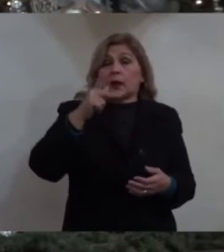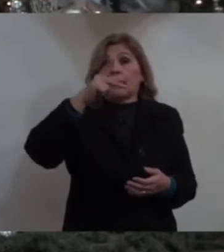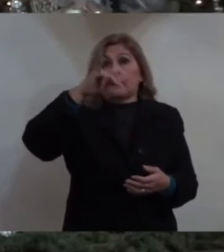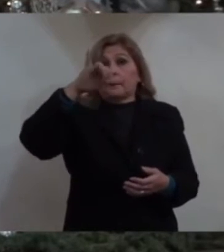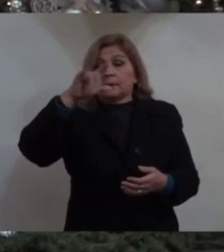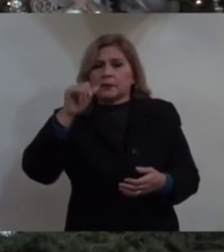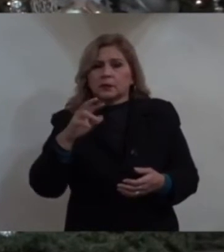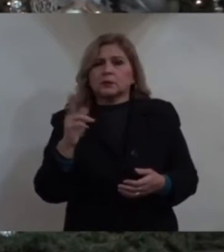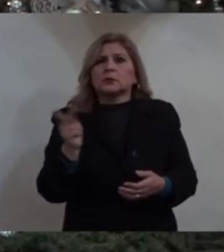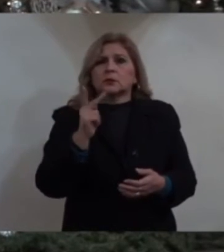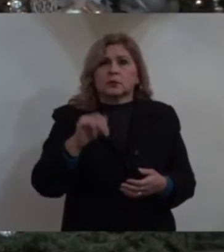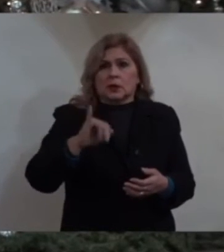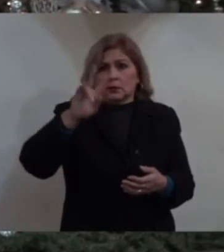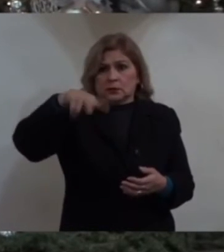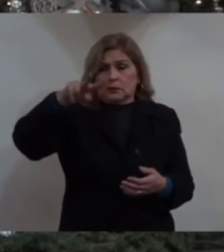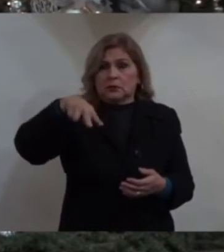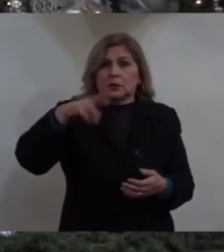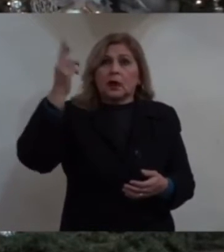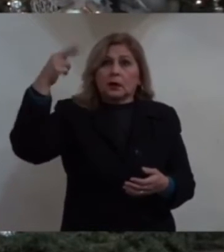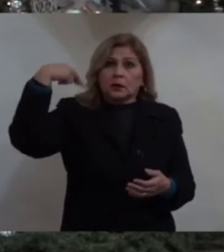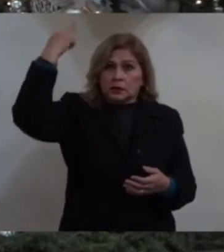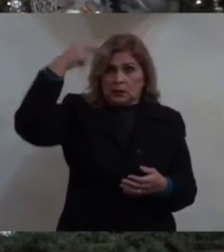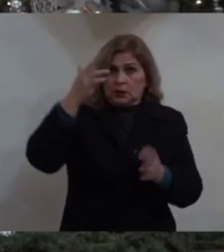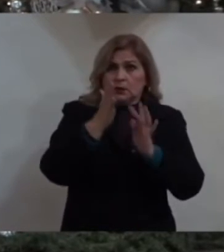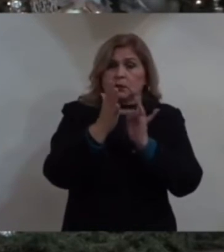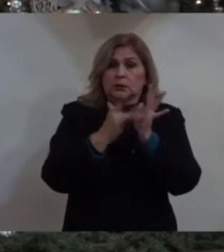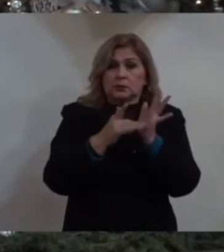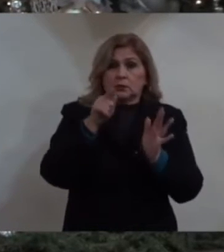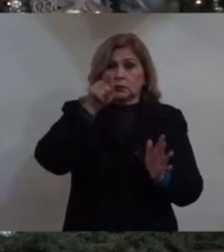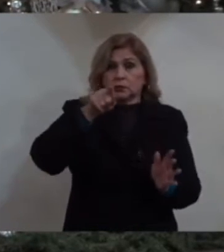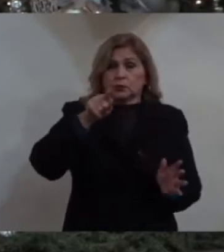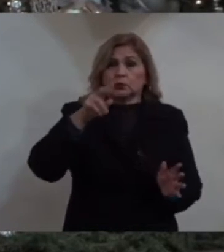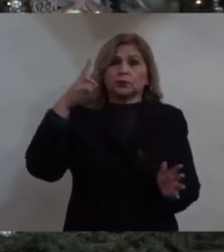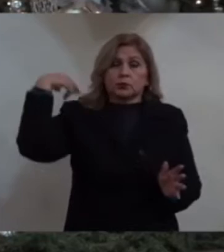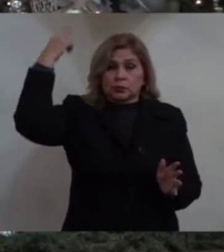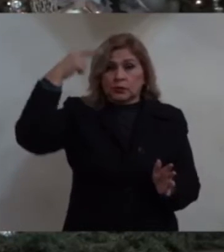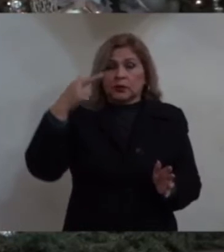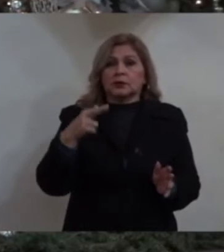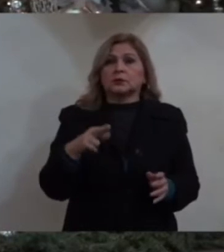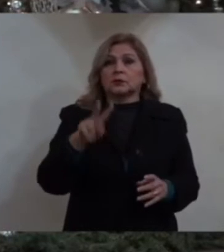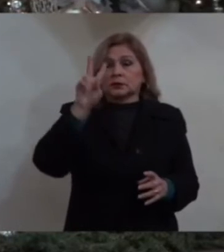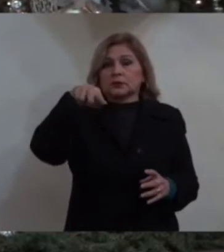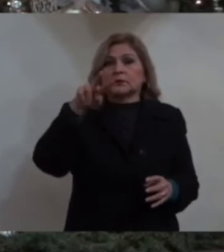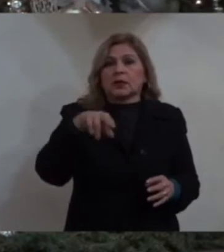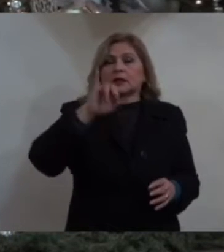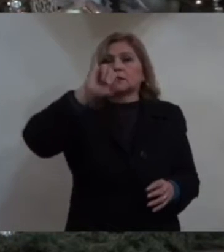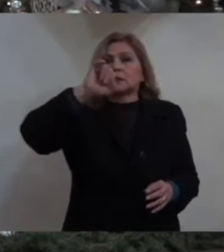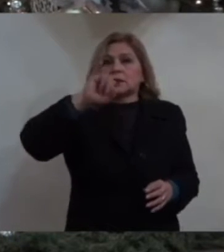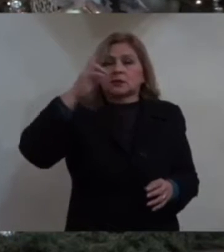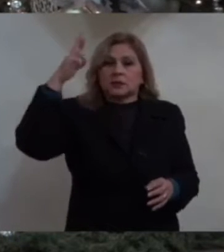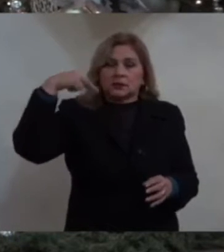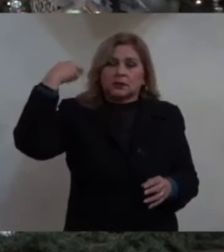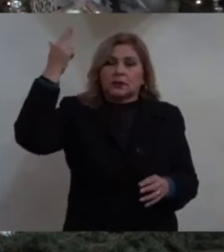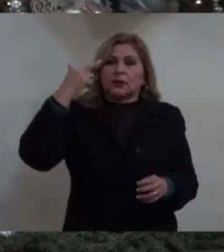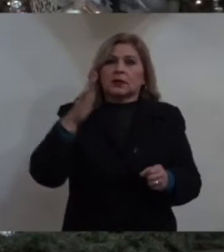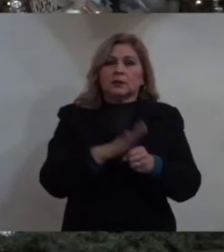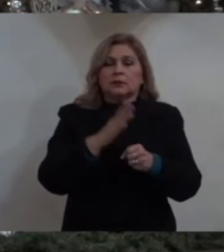Y él dice, sí, tú lo has dicho, soy rey. Y para eso he venido.